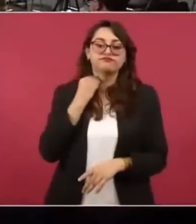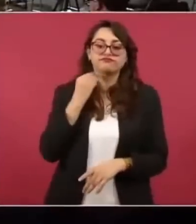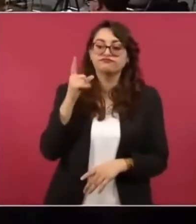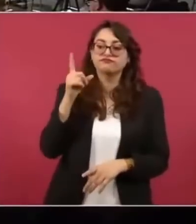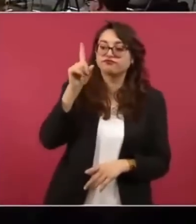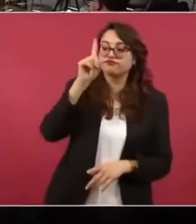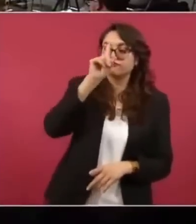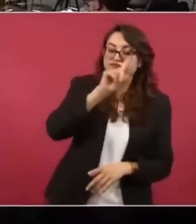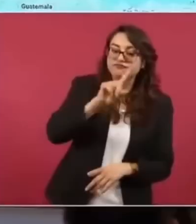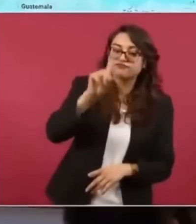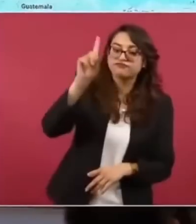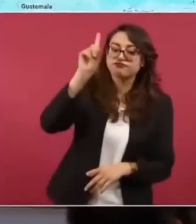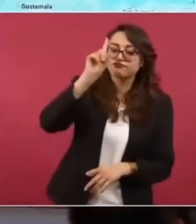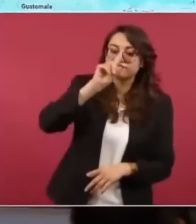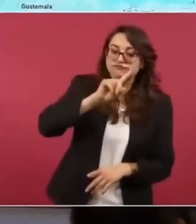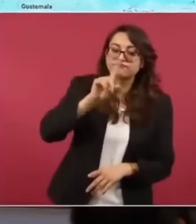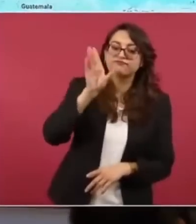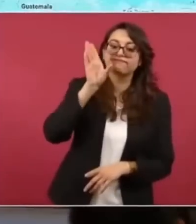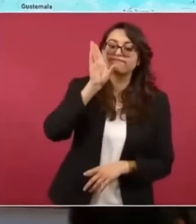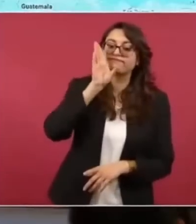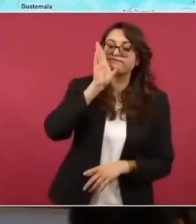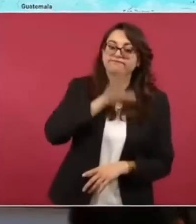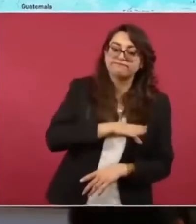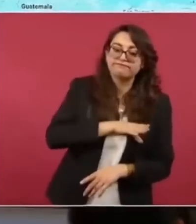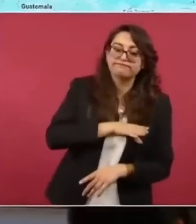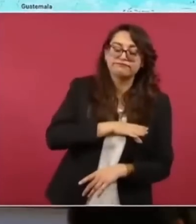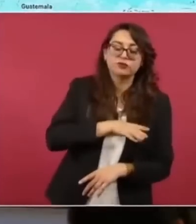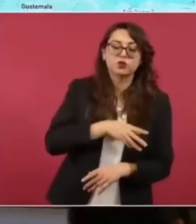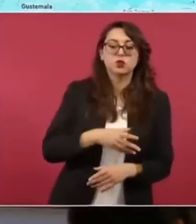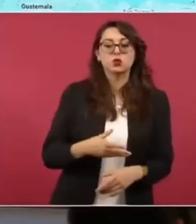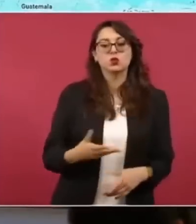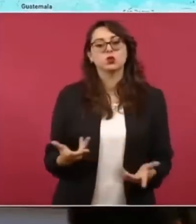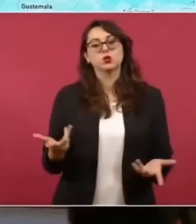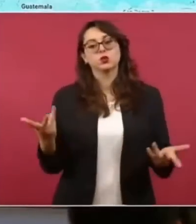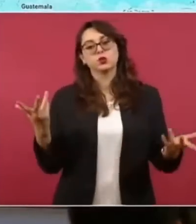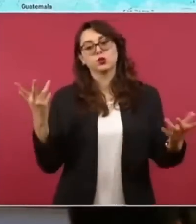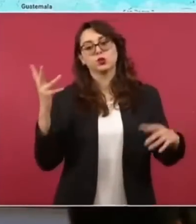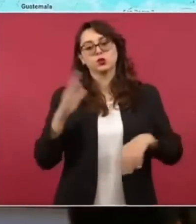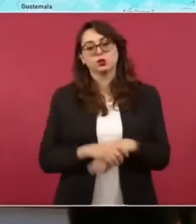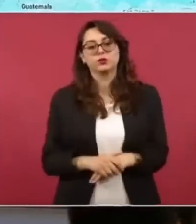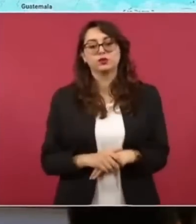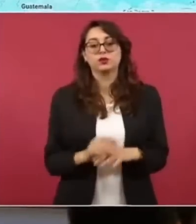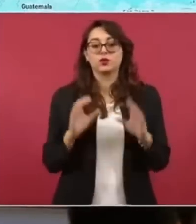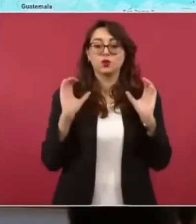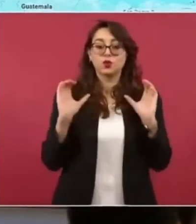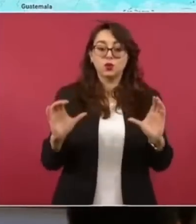hay que tener mucho cuidado con los abogados eso este